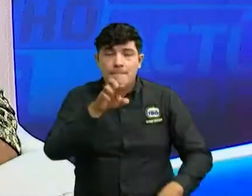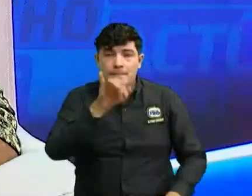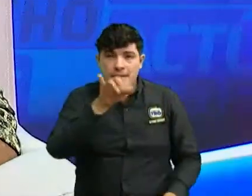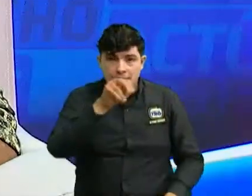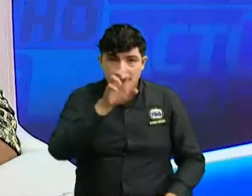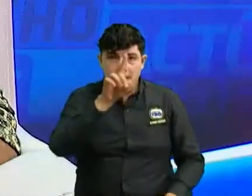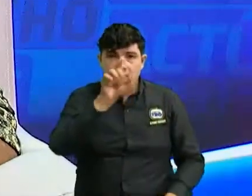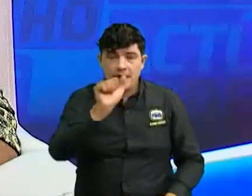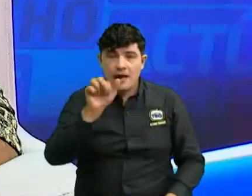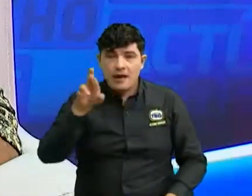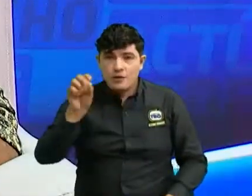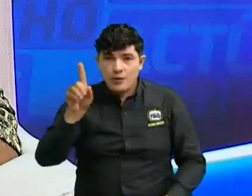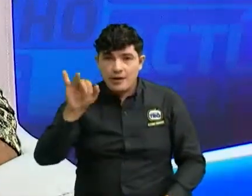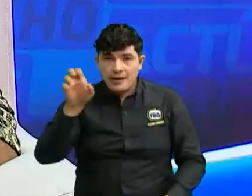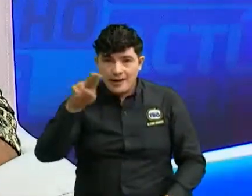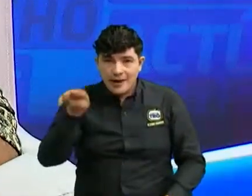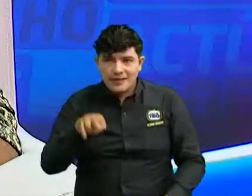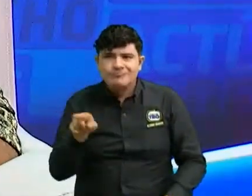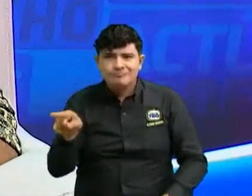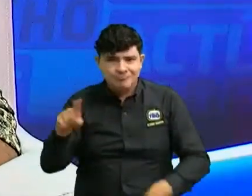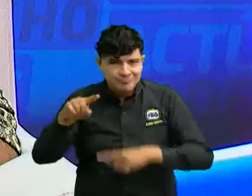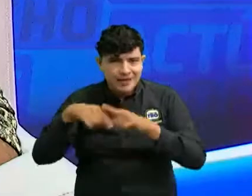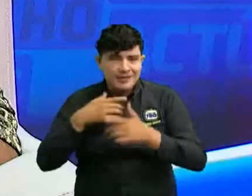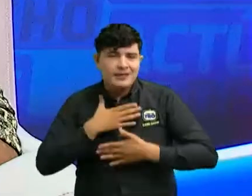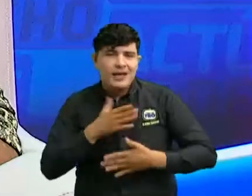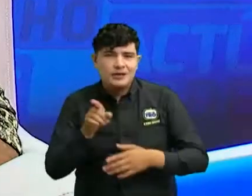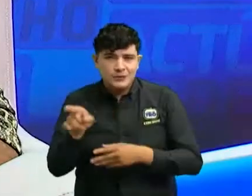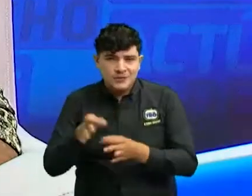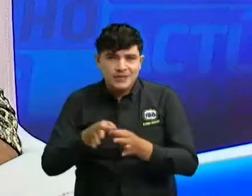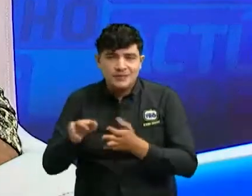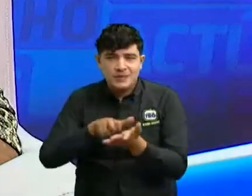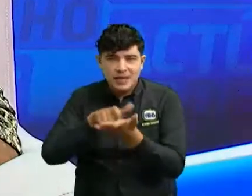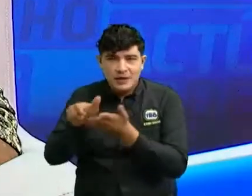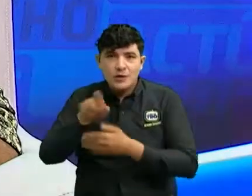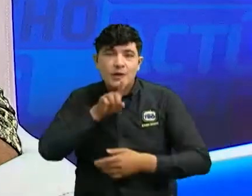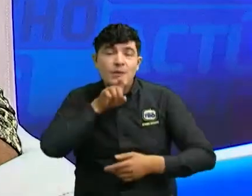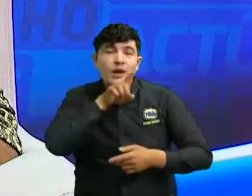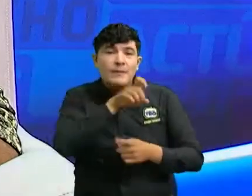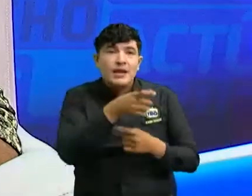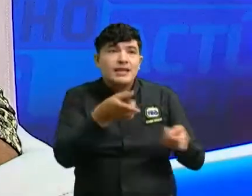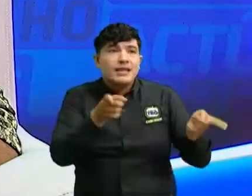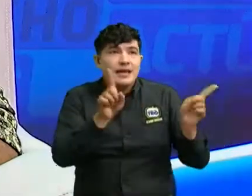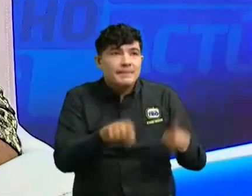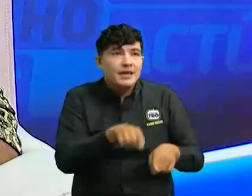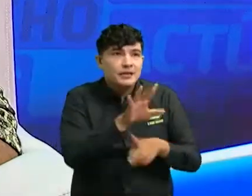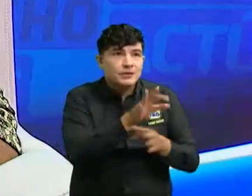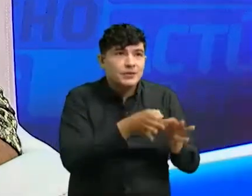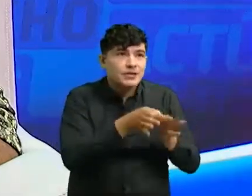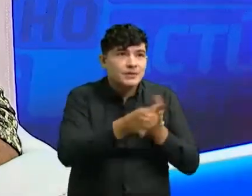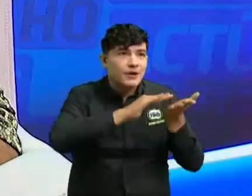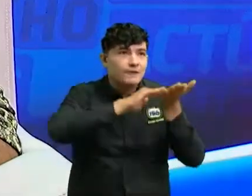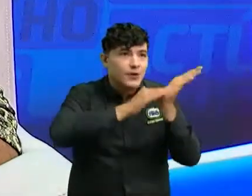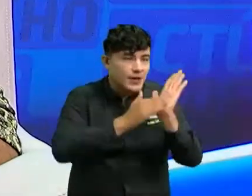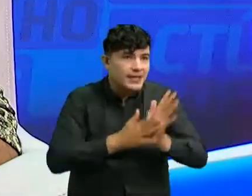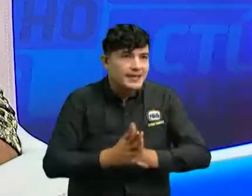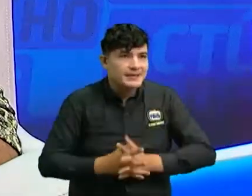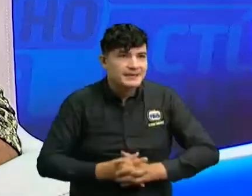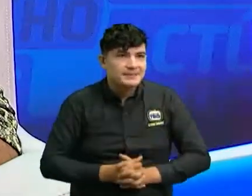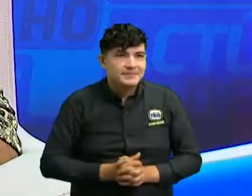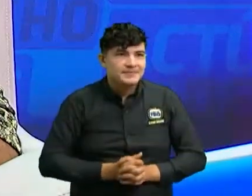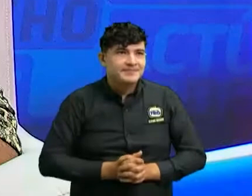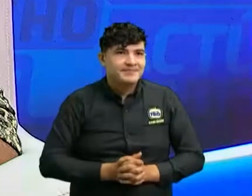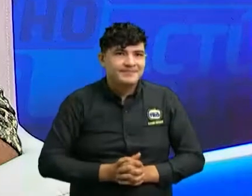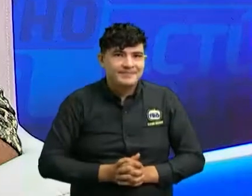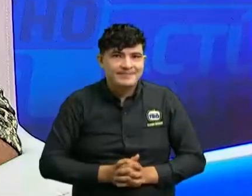conectados desde el municipio de Girón Bucaramanga y también desde el municipio de Florida Blanca pero no solamente son